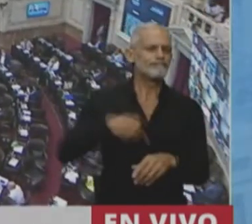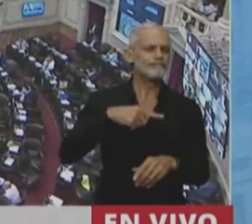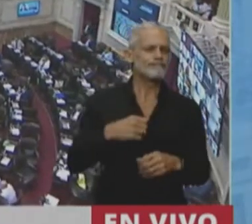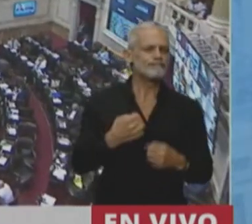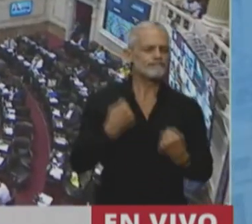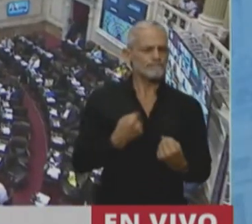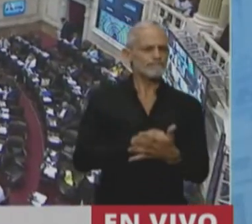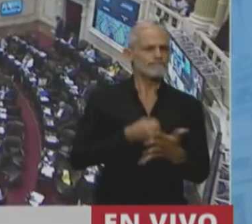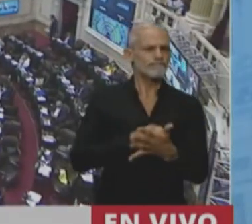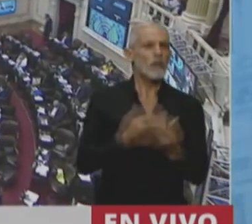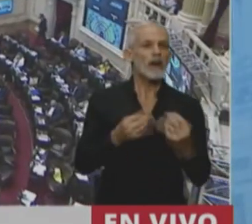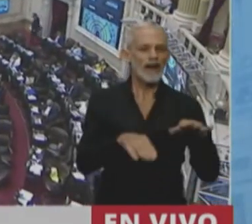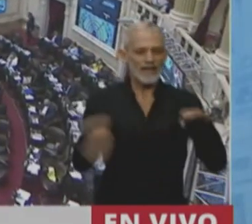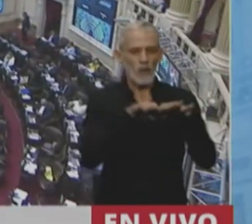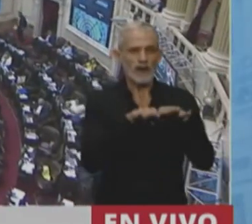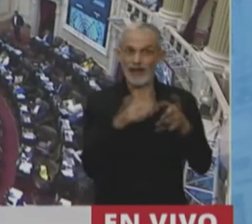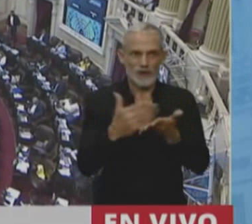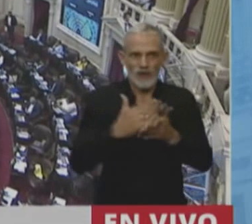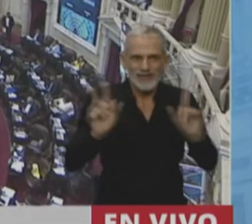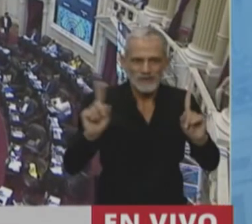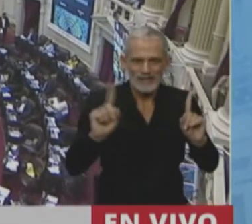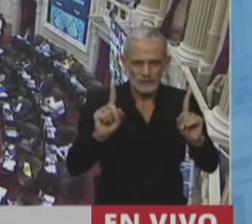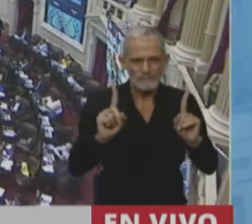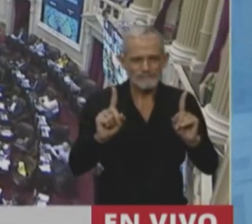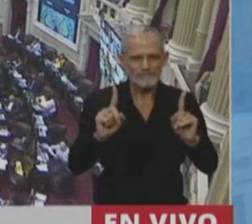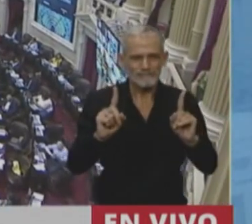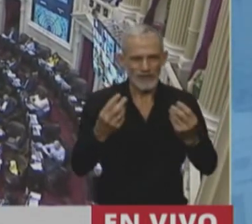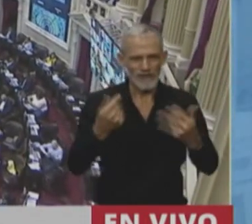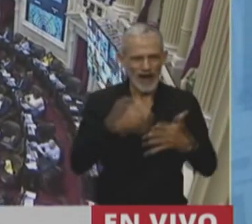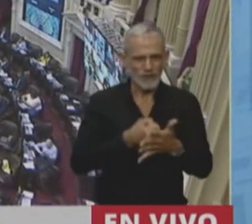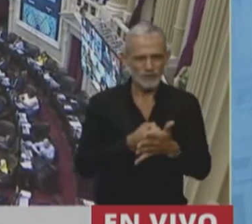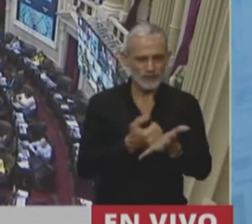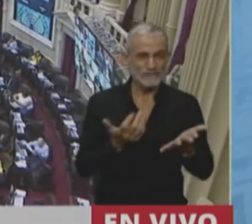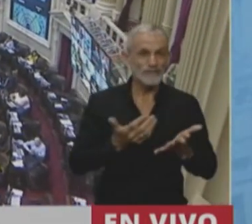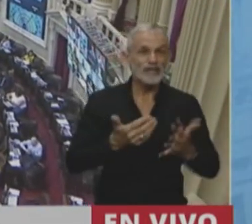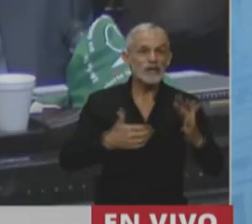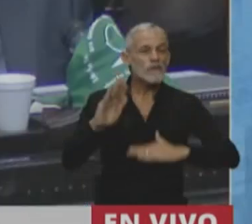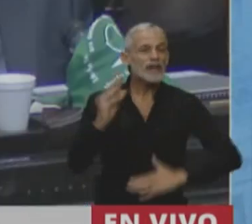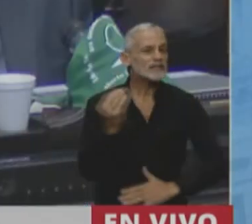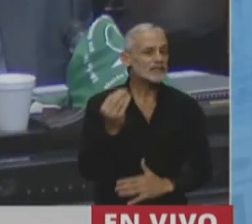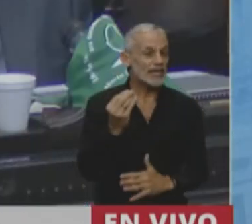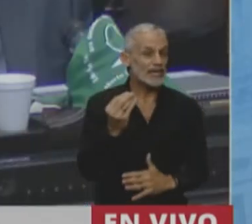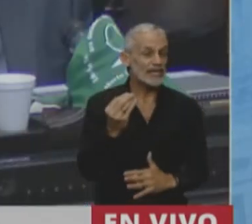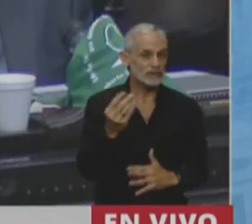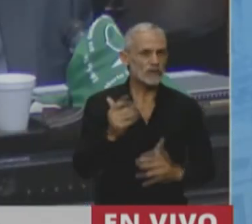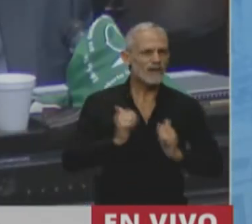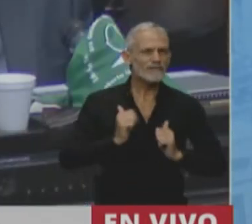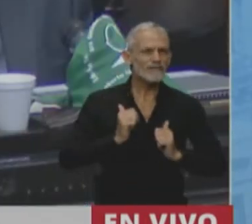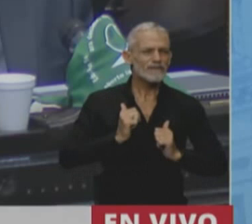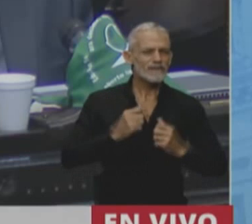para la igualdad y la no discriminación. Y sobre todas las cosas es una esperada